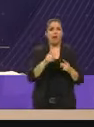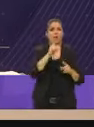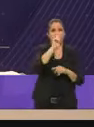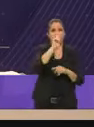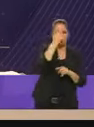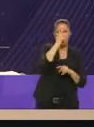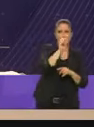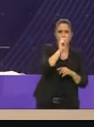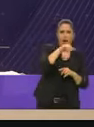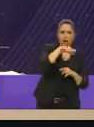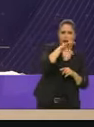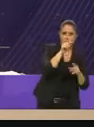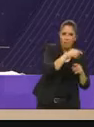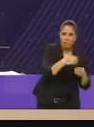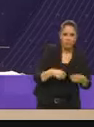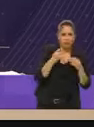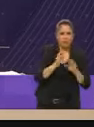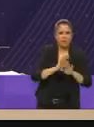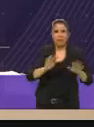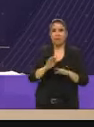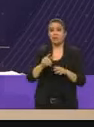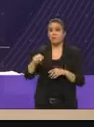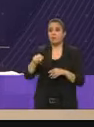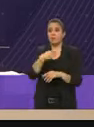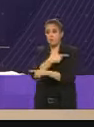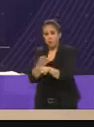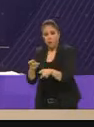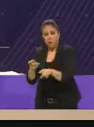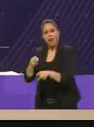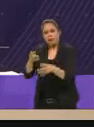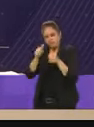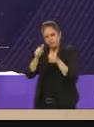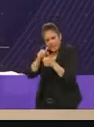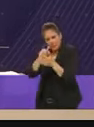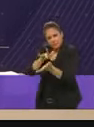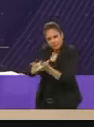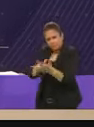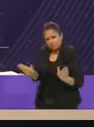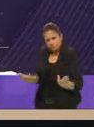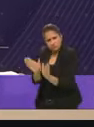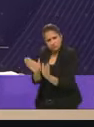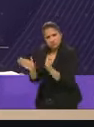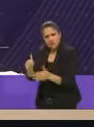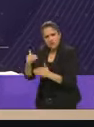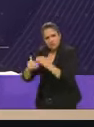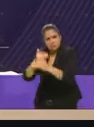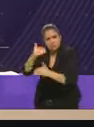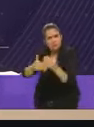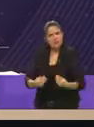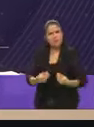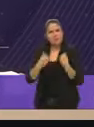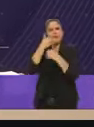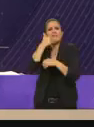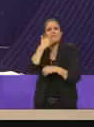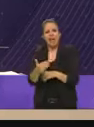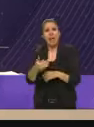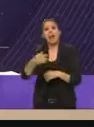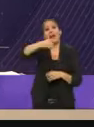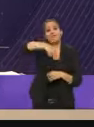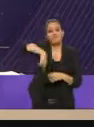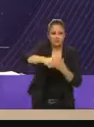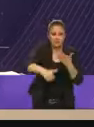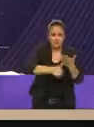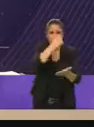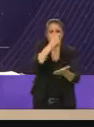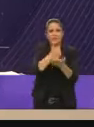que los que menos tengan mejoren su vida vamos a consolidar insistimos en una ciudad